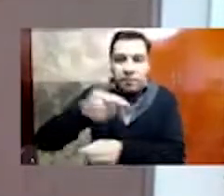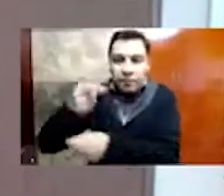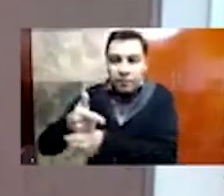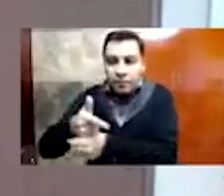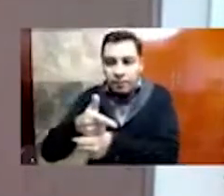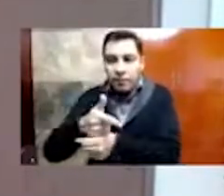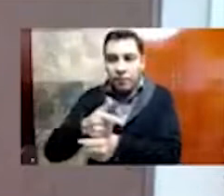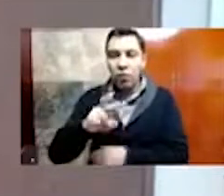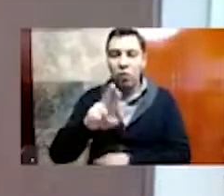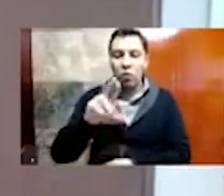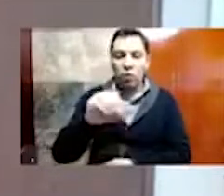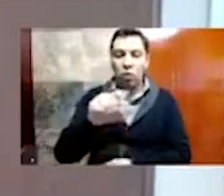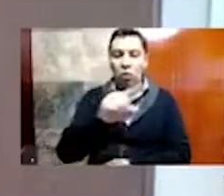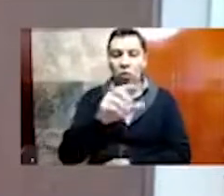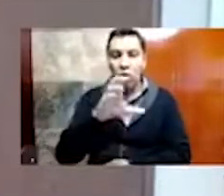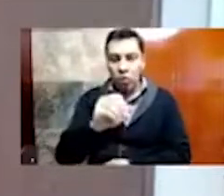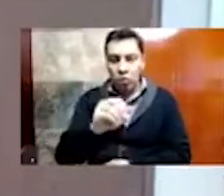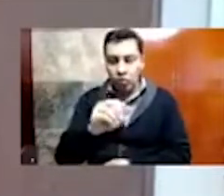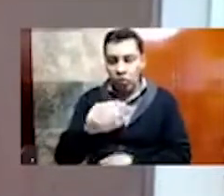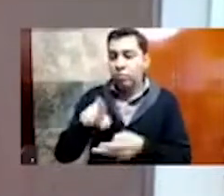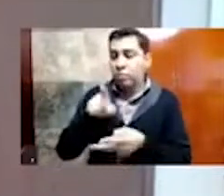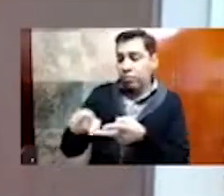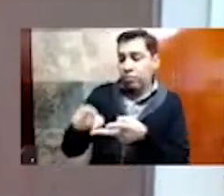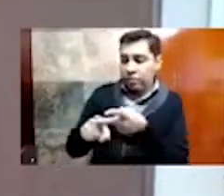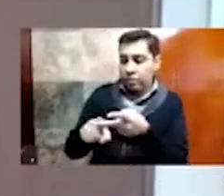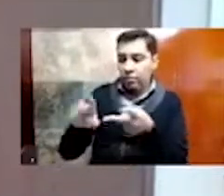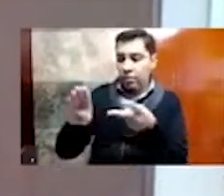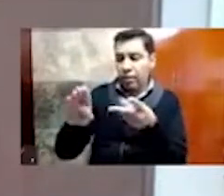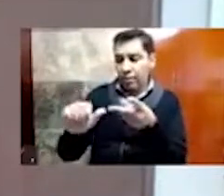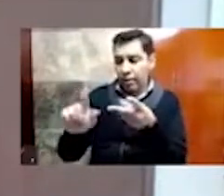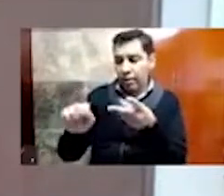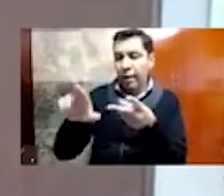Orozco Iberra y Leopoldo Batres, en los tempranos años de 1900?